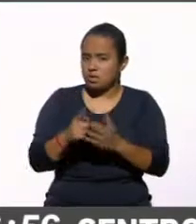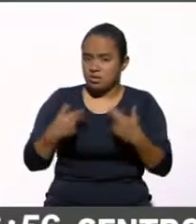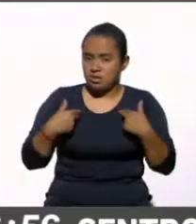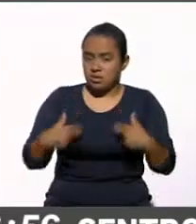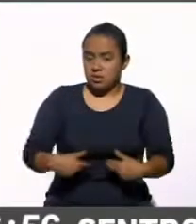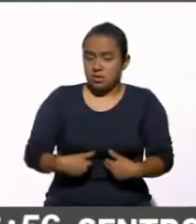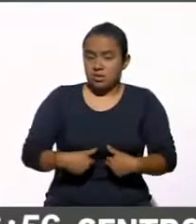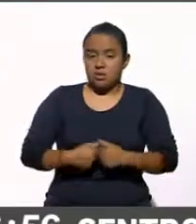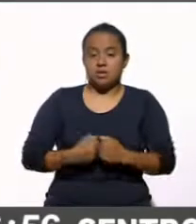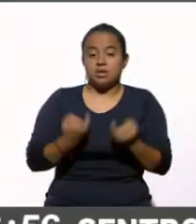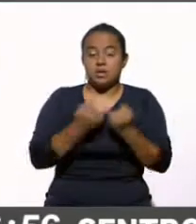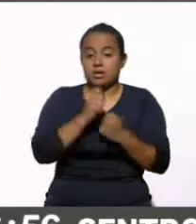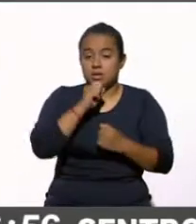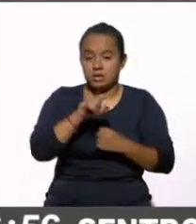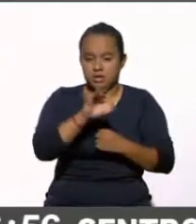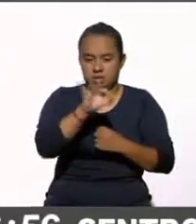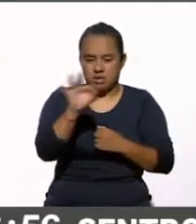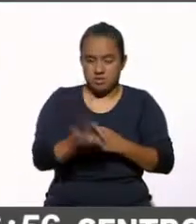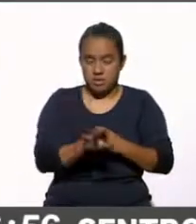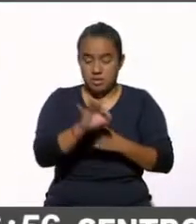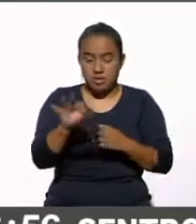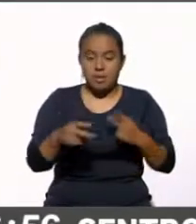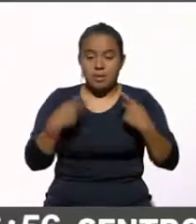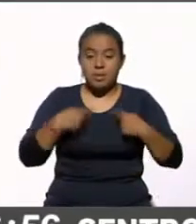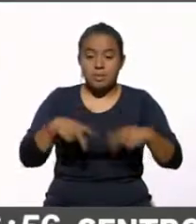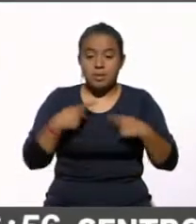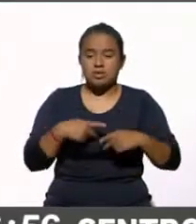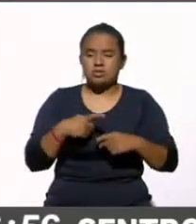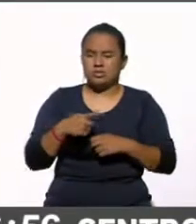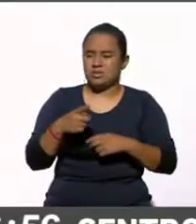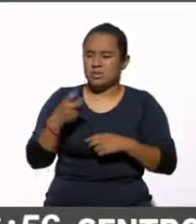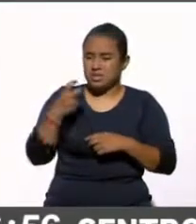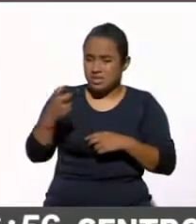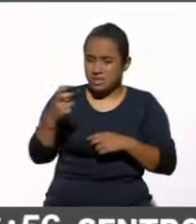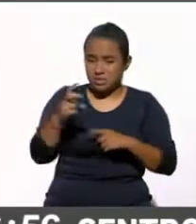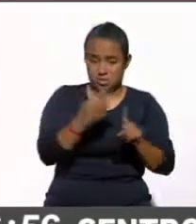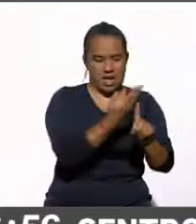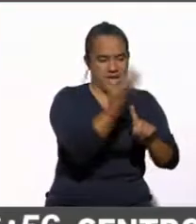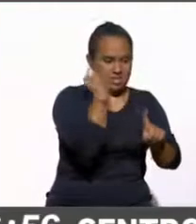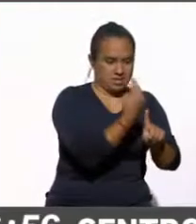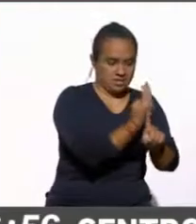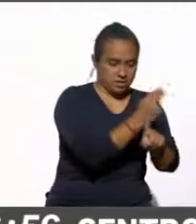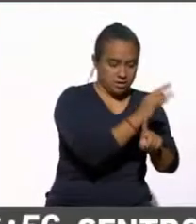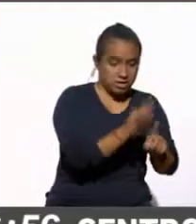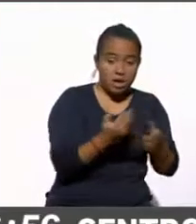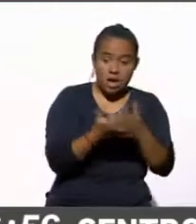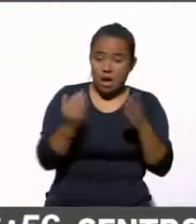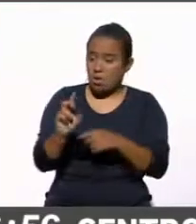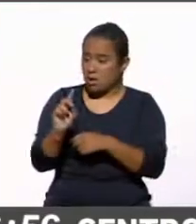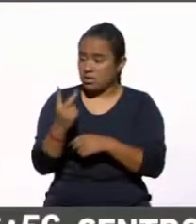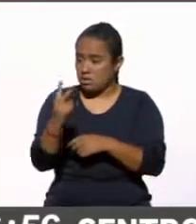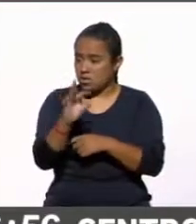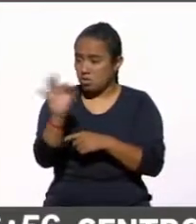el porcentaje de personas que creen que no se ha respetado de 25 a 32%.